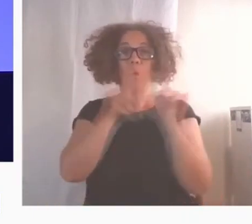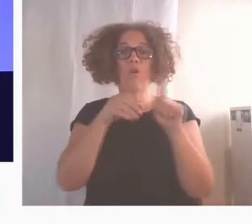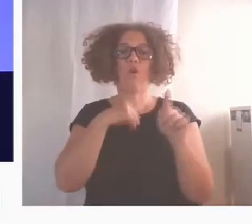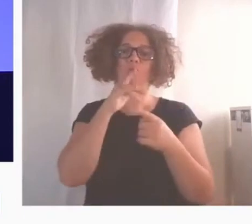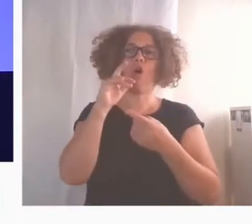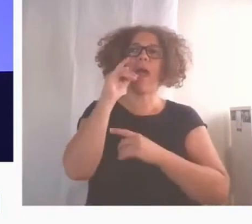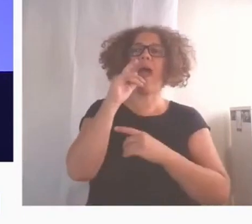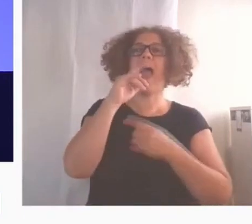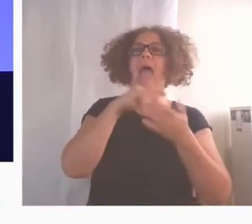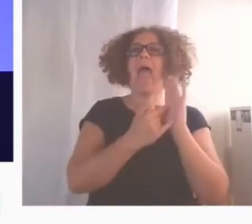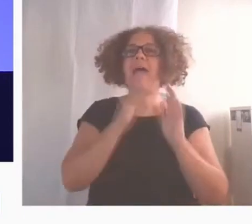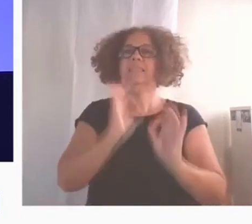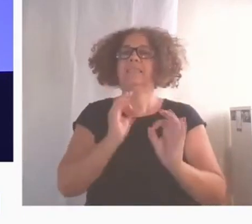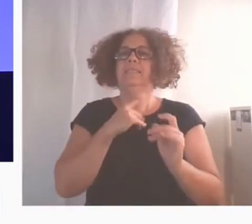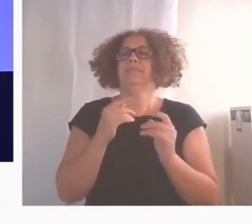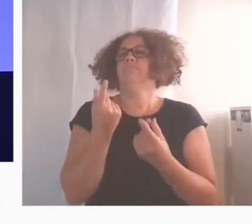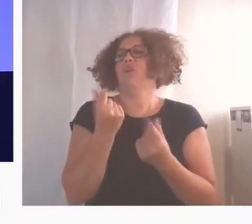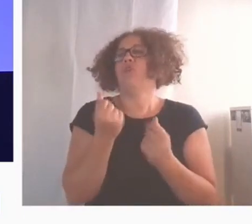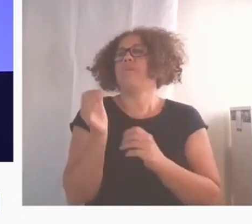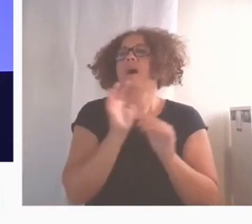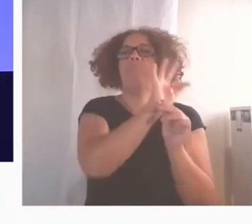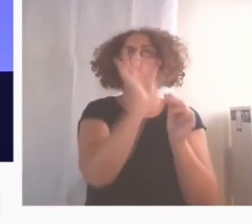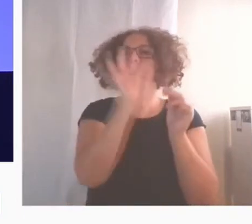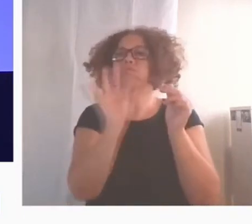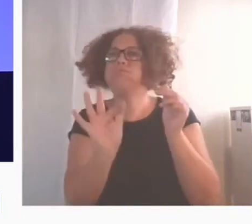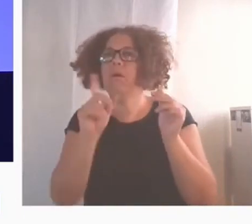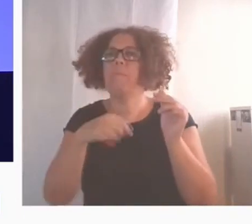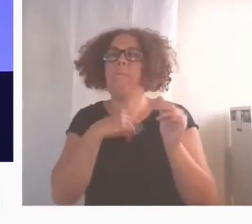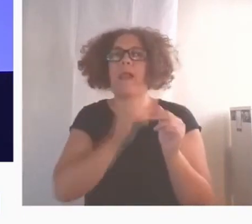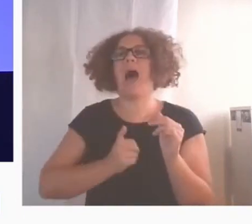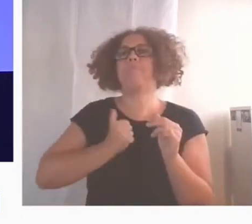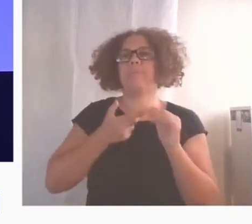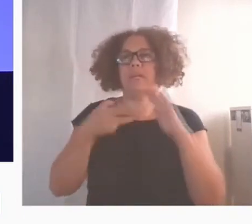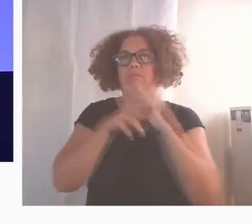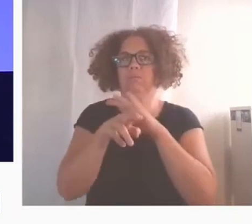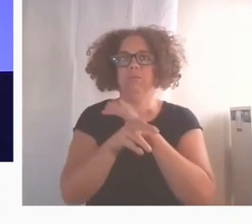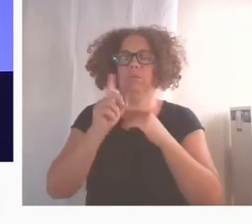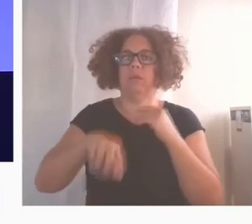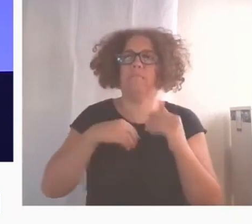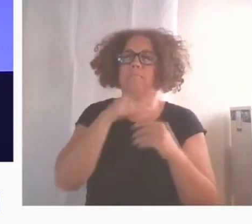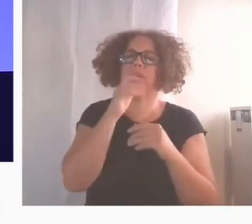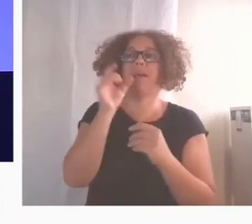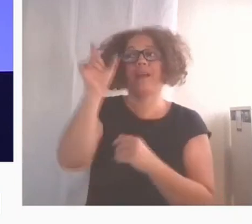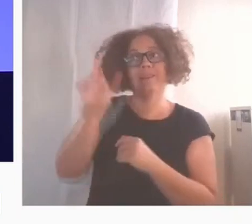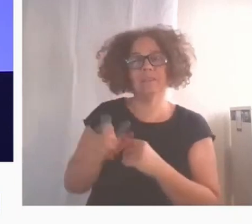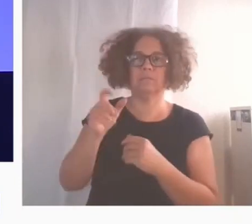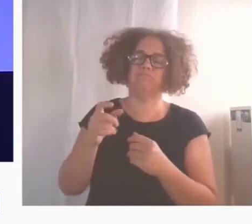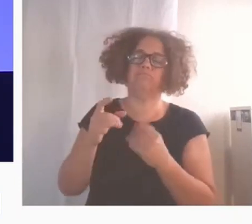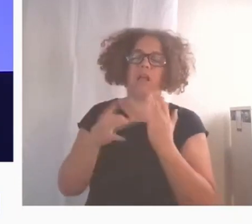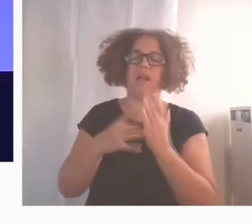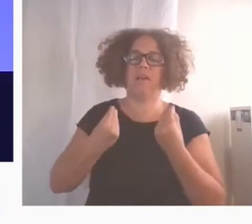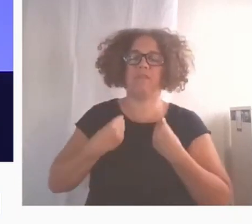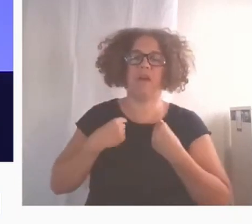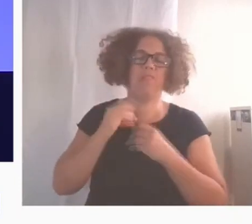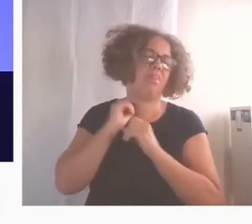para dar una segunda vida a los recursos, mejorar la calidad de vida de las personas dependientes gracias a la tecnología,